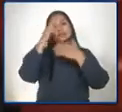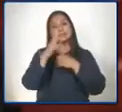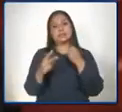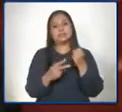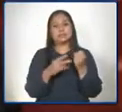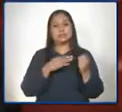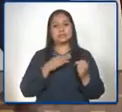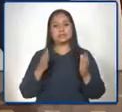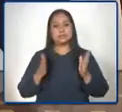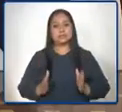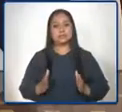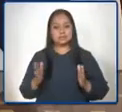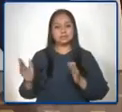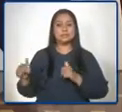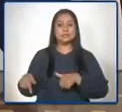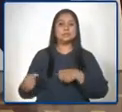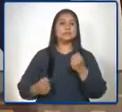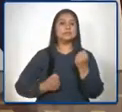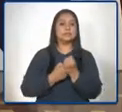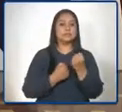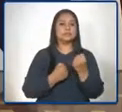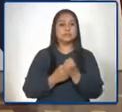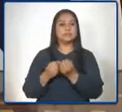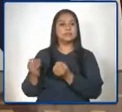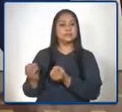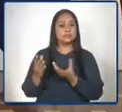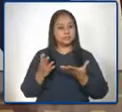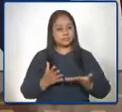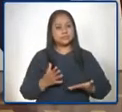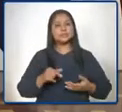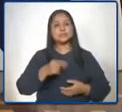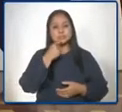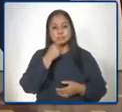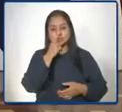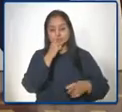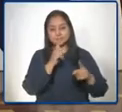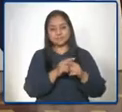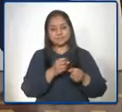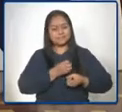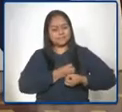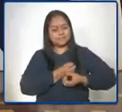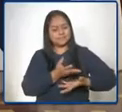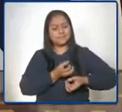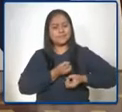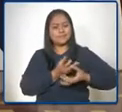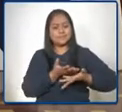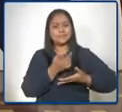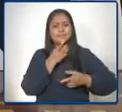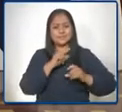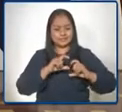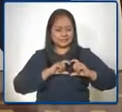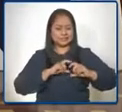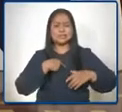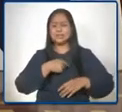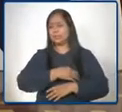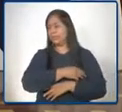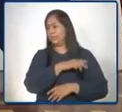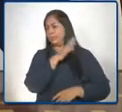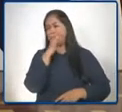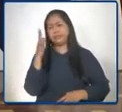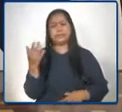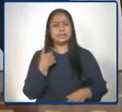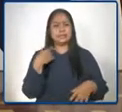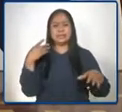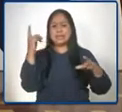por todo el apoyo y realmente todo el corazón que le ponen esas jornadas extendidas en las que